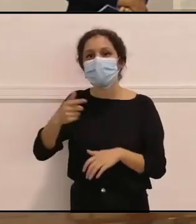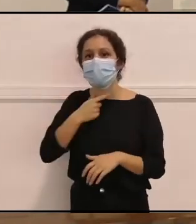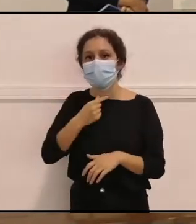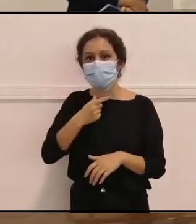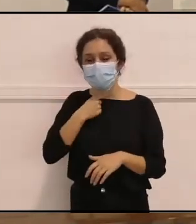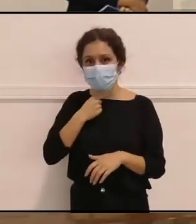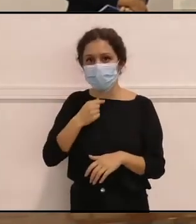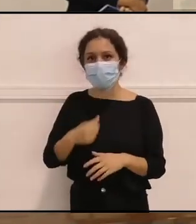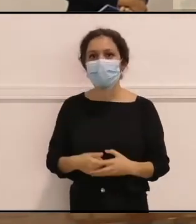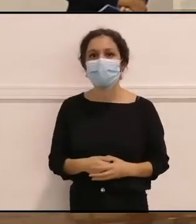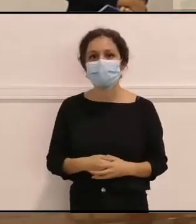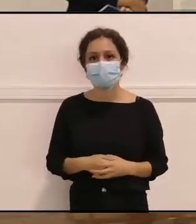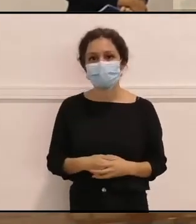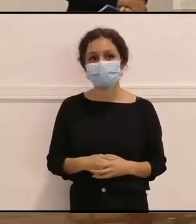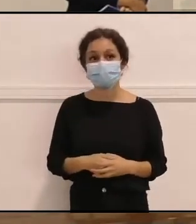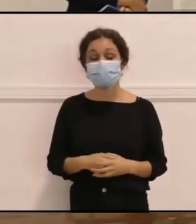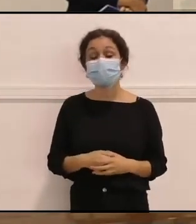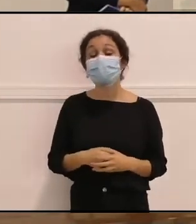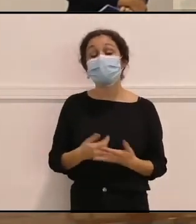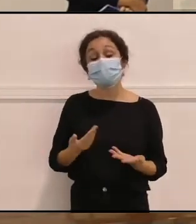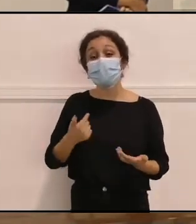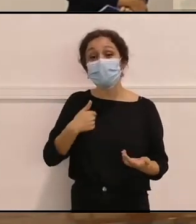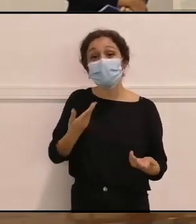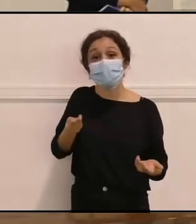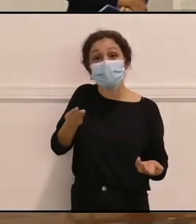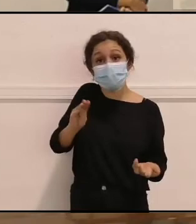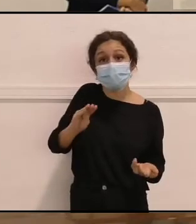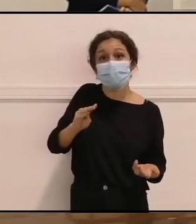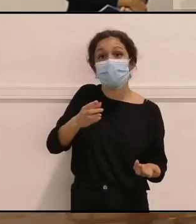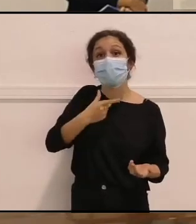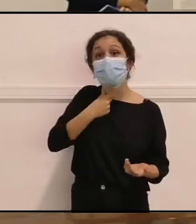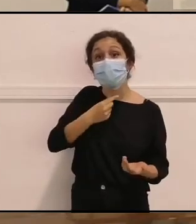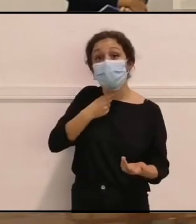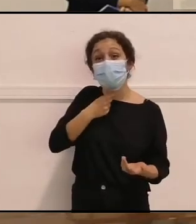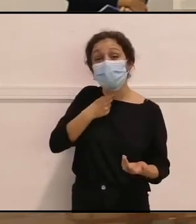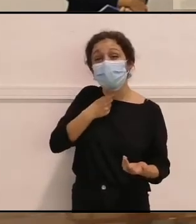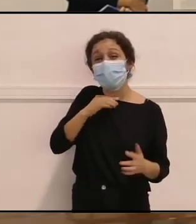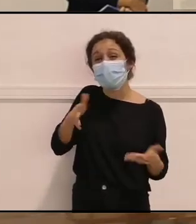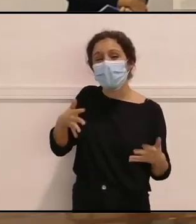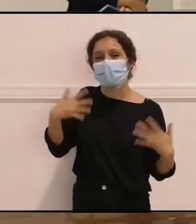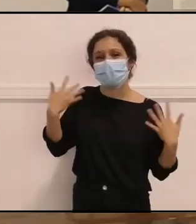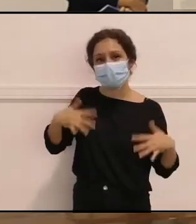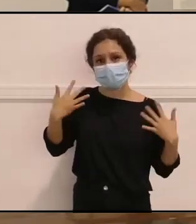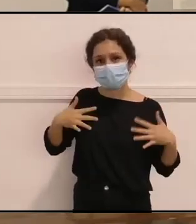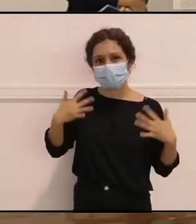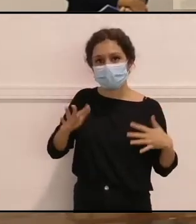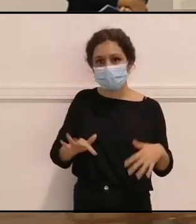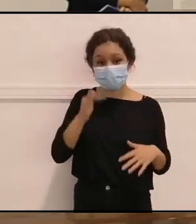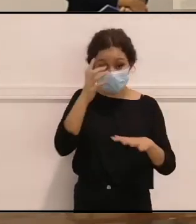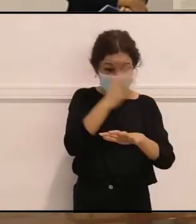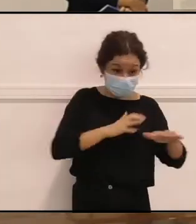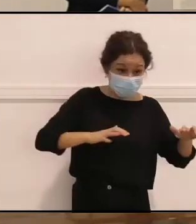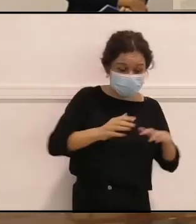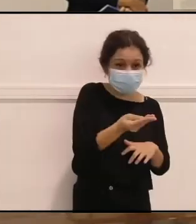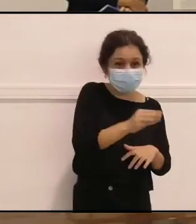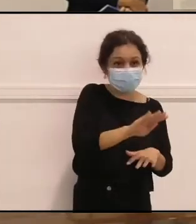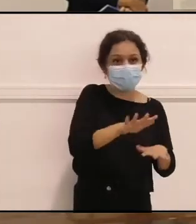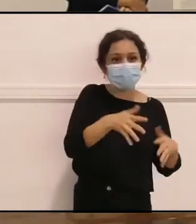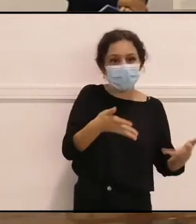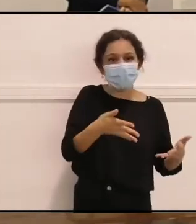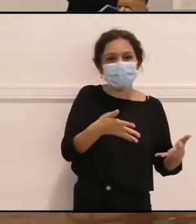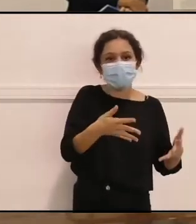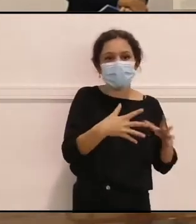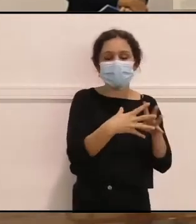como forma. Además, yo añadiría al factor humor la alegría y al factor empatía la consideración,